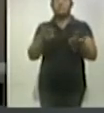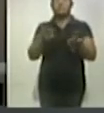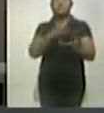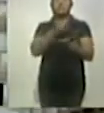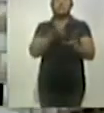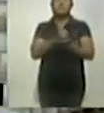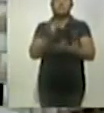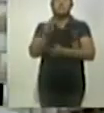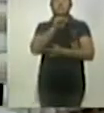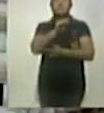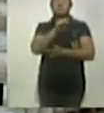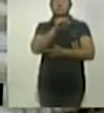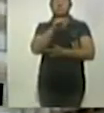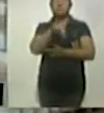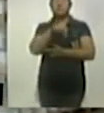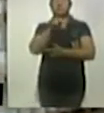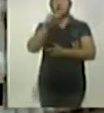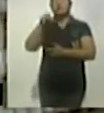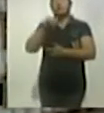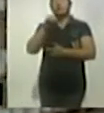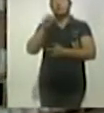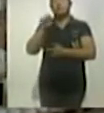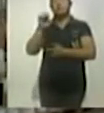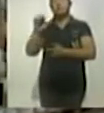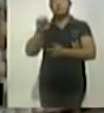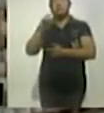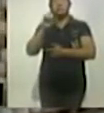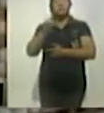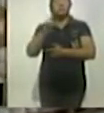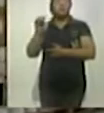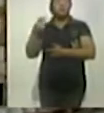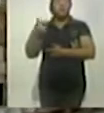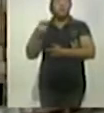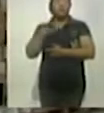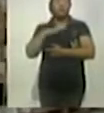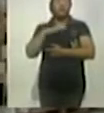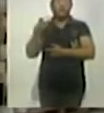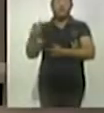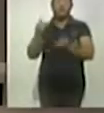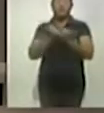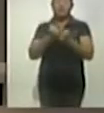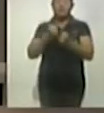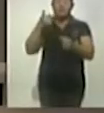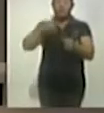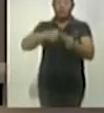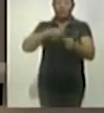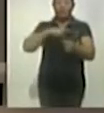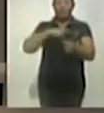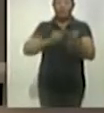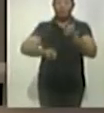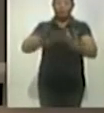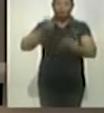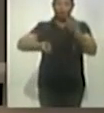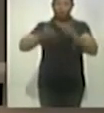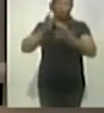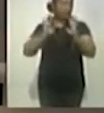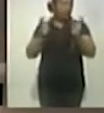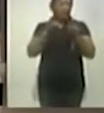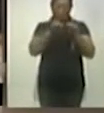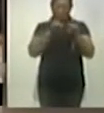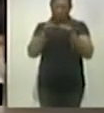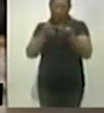en la refinería también Antonio Doval y Jaime, se registró un incendio que ya fue controlado, que se